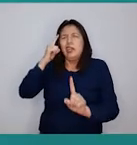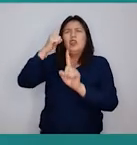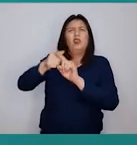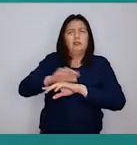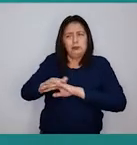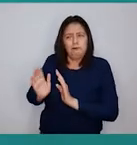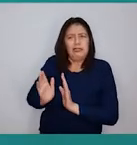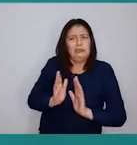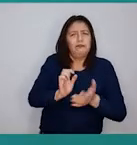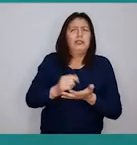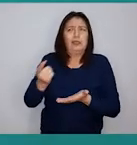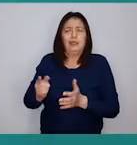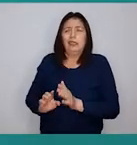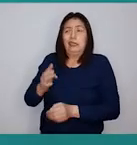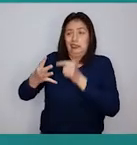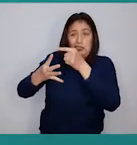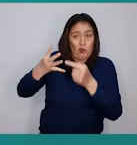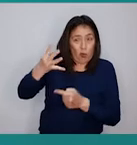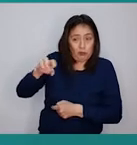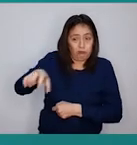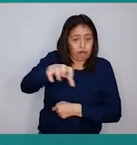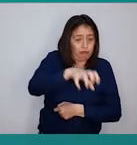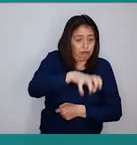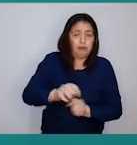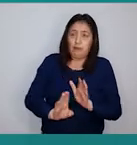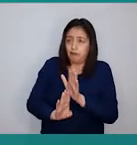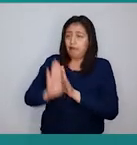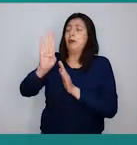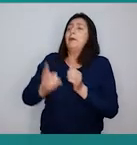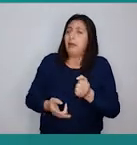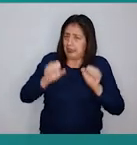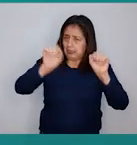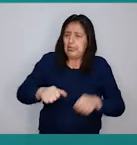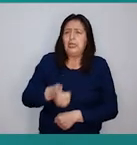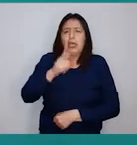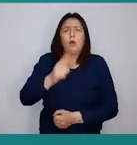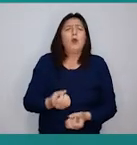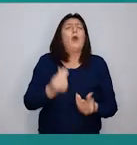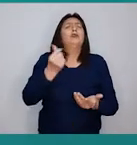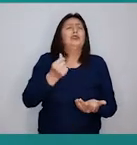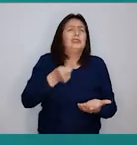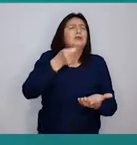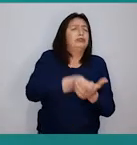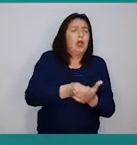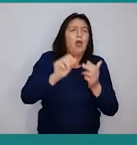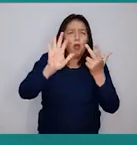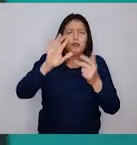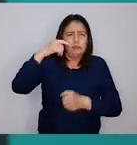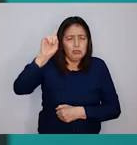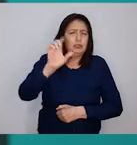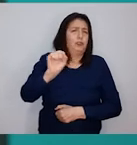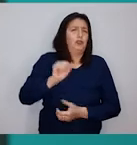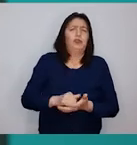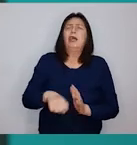es planificar el desarrollo de estas cuatro cuencas para lograr la seguridad hídrica con una inversión de más de 8 millones de soles,